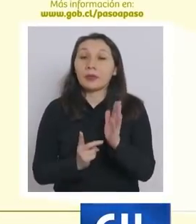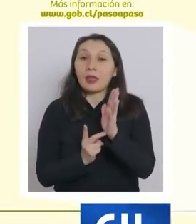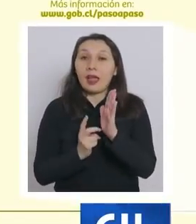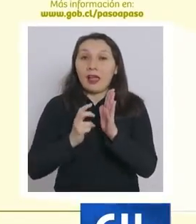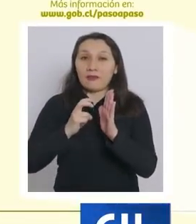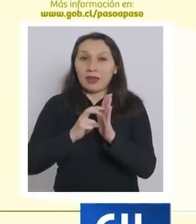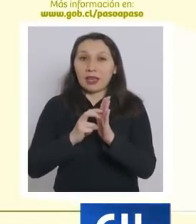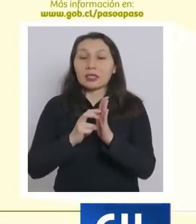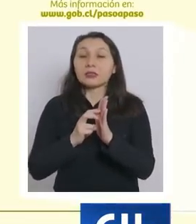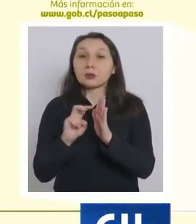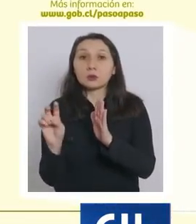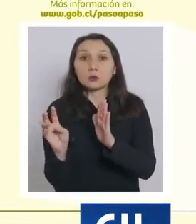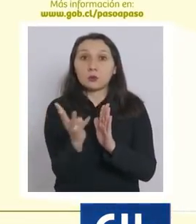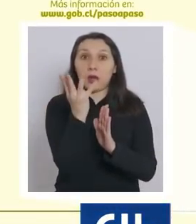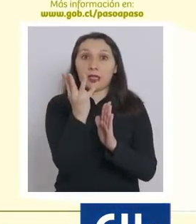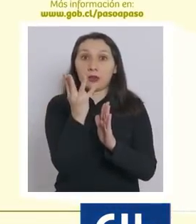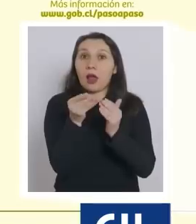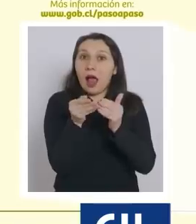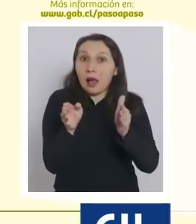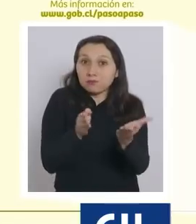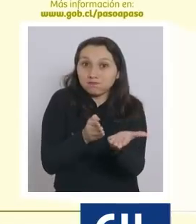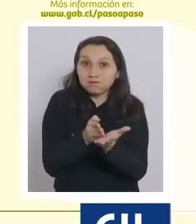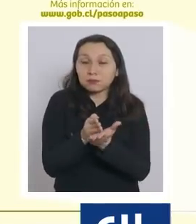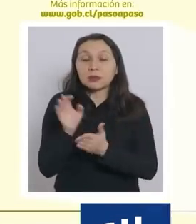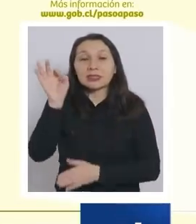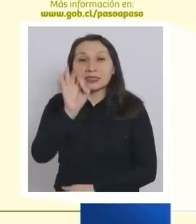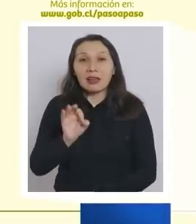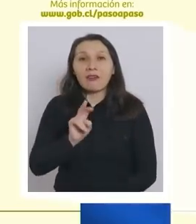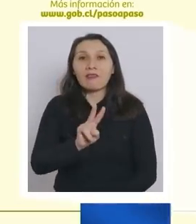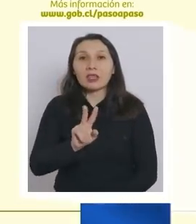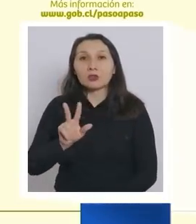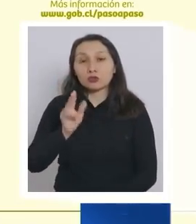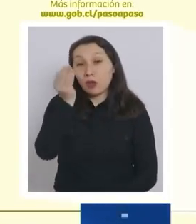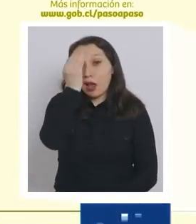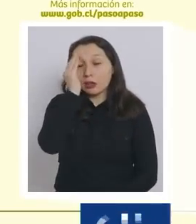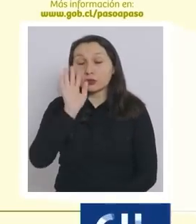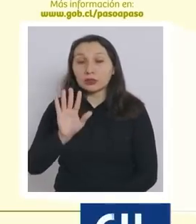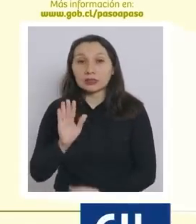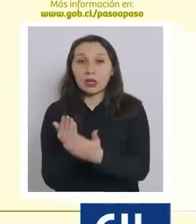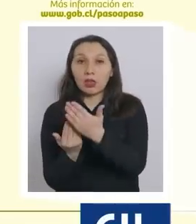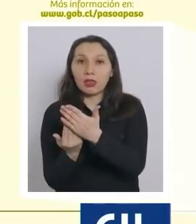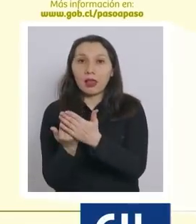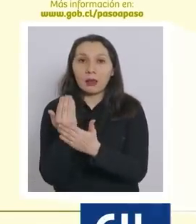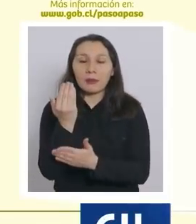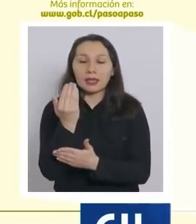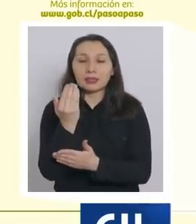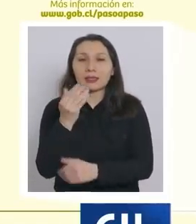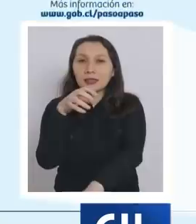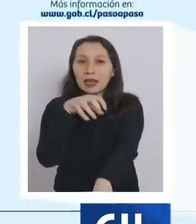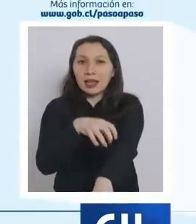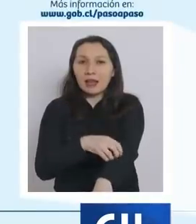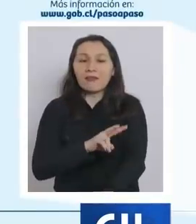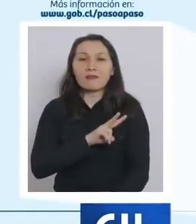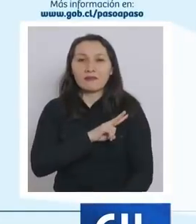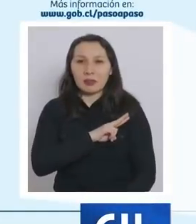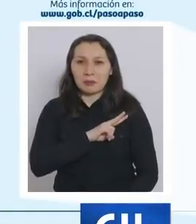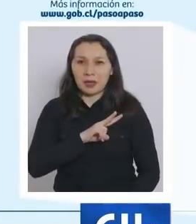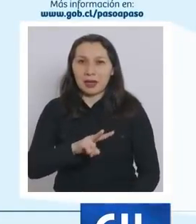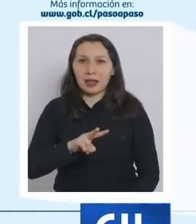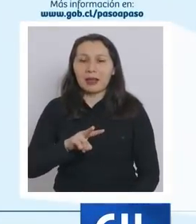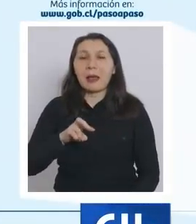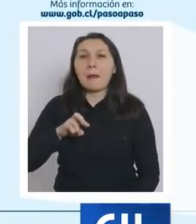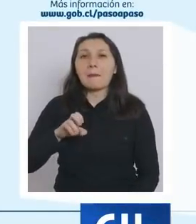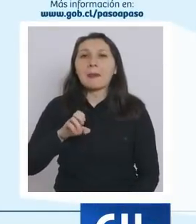Avanzan a apertura inicial a partir del sábado 28 de agosto a las 5 de la mañana en la región de Valparaíso,